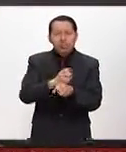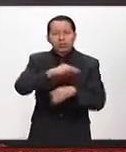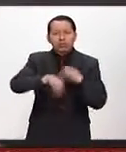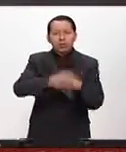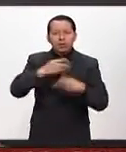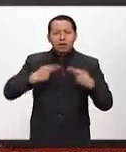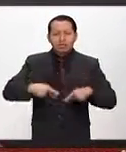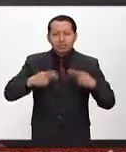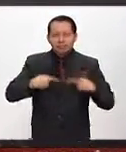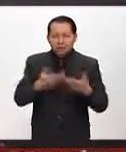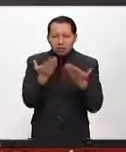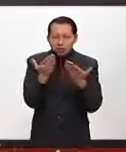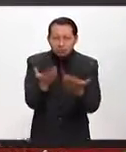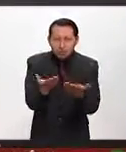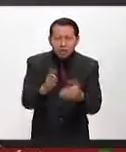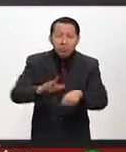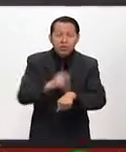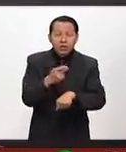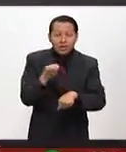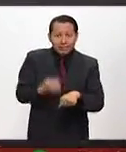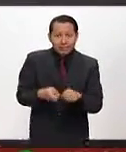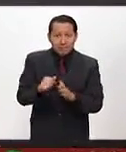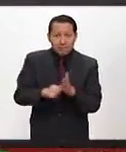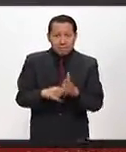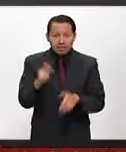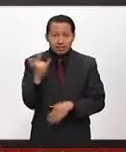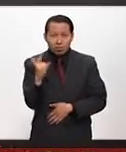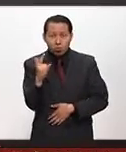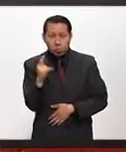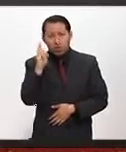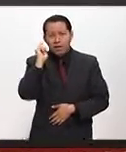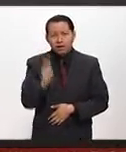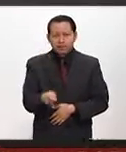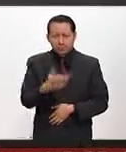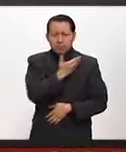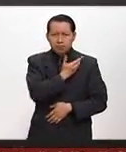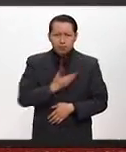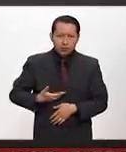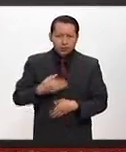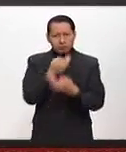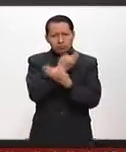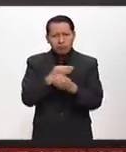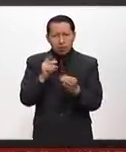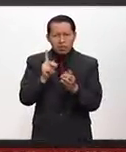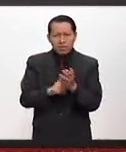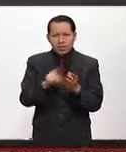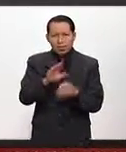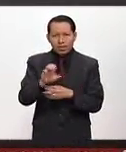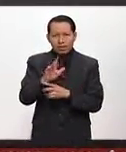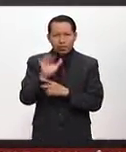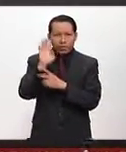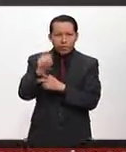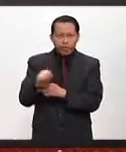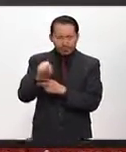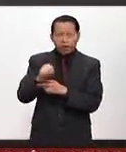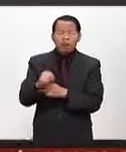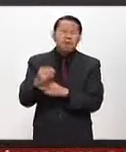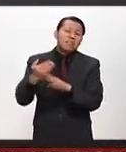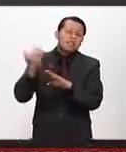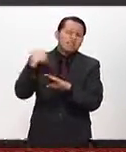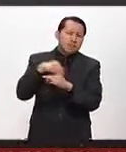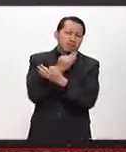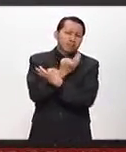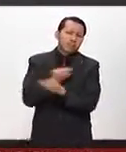porque en este mes, el mes de julio, por decreto presidencial 1959, se decretó el